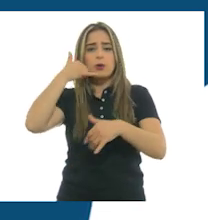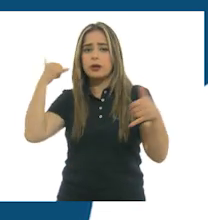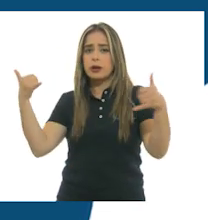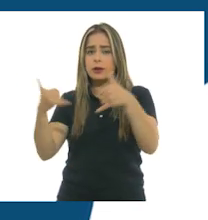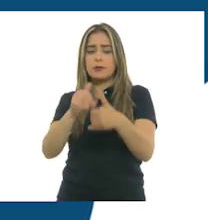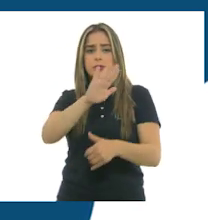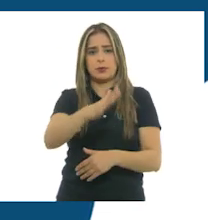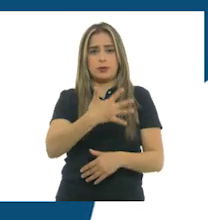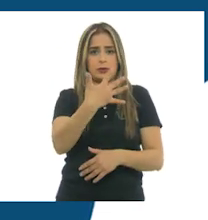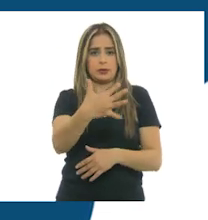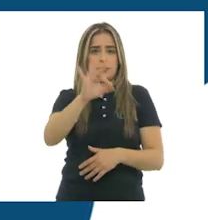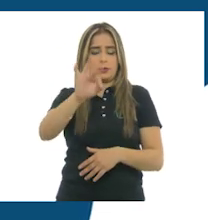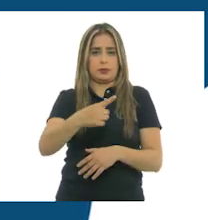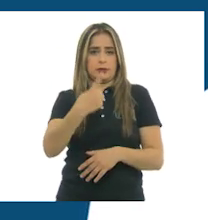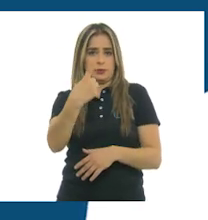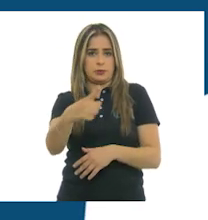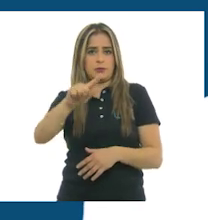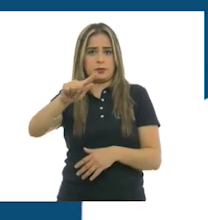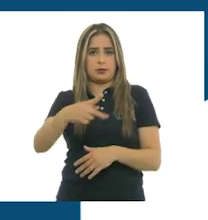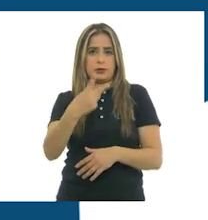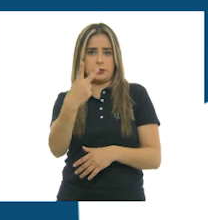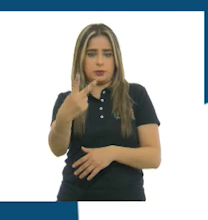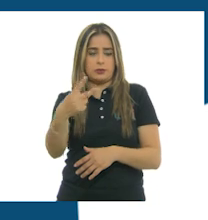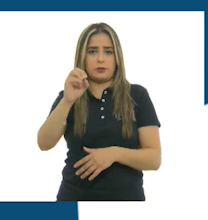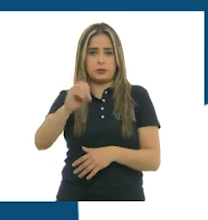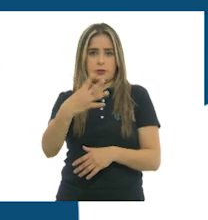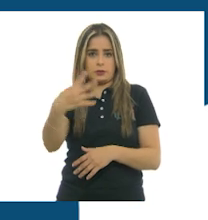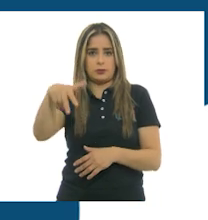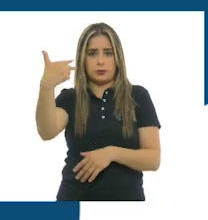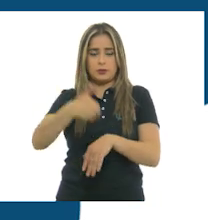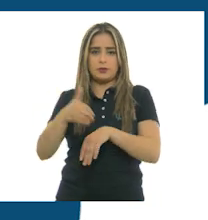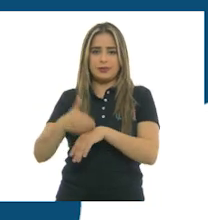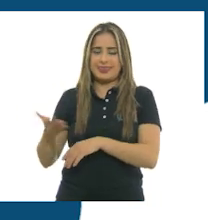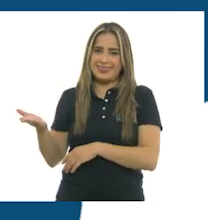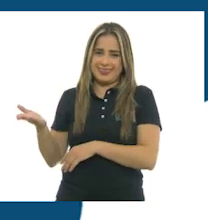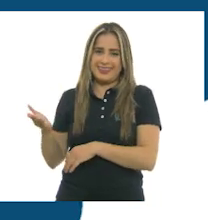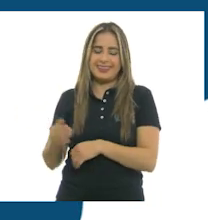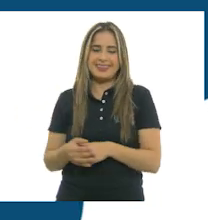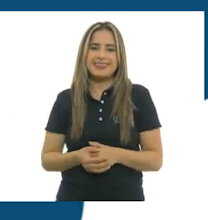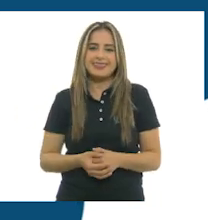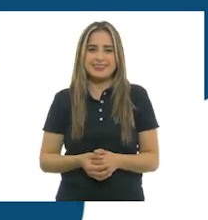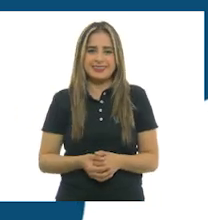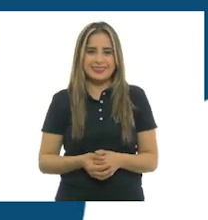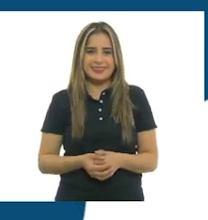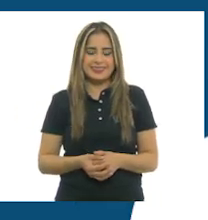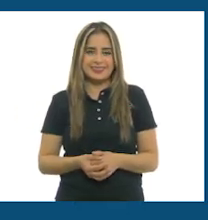5541-720413 con 100 líneas.